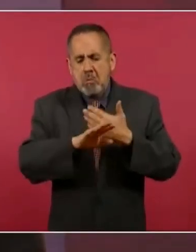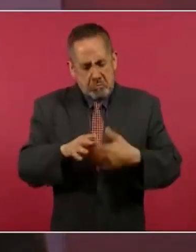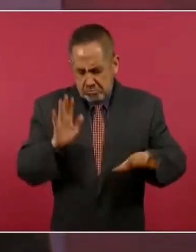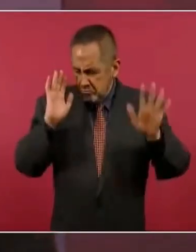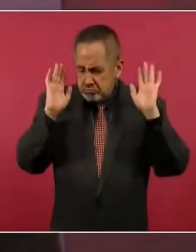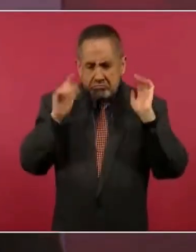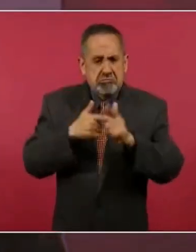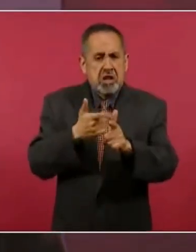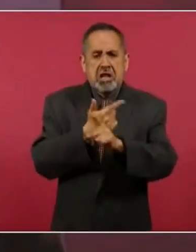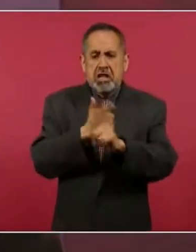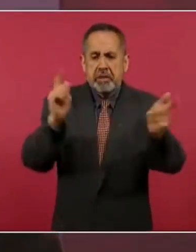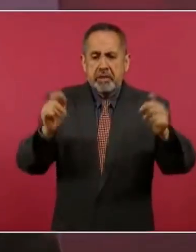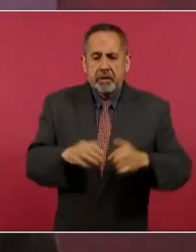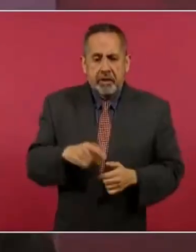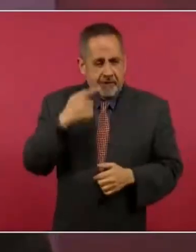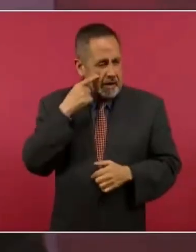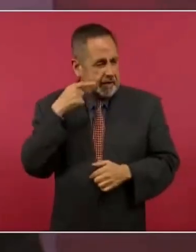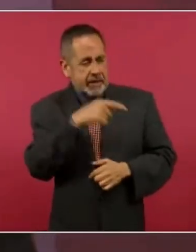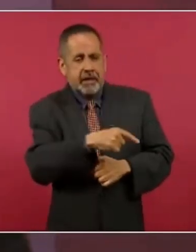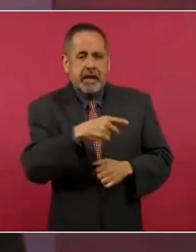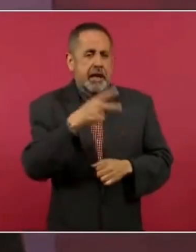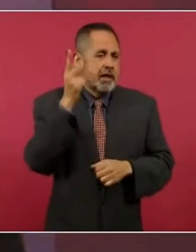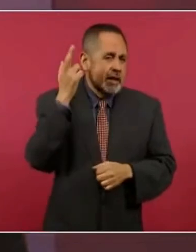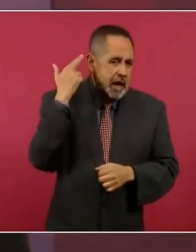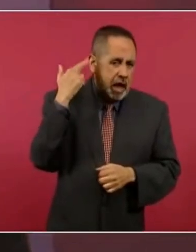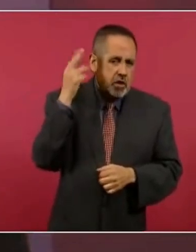la radio la televisión